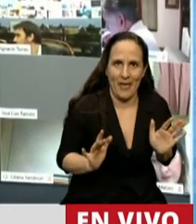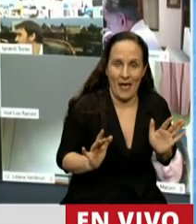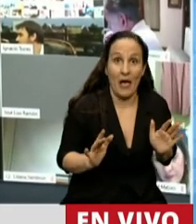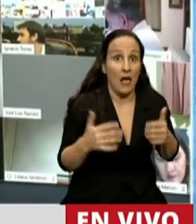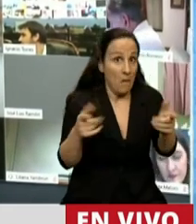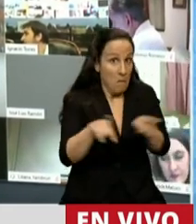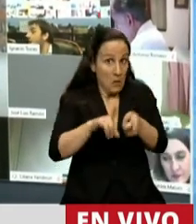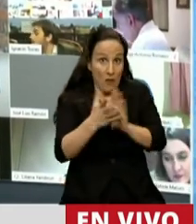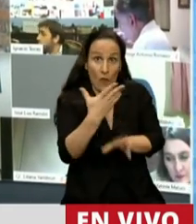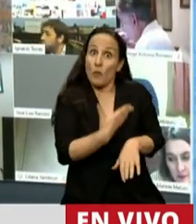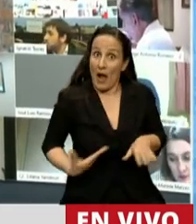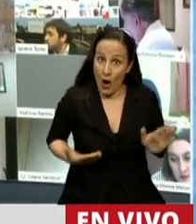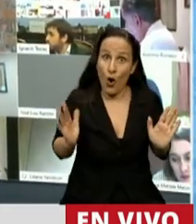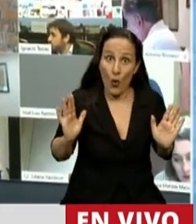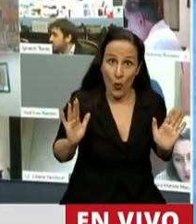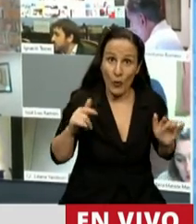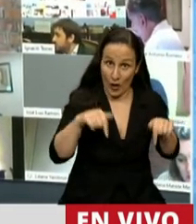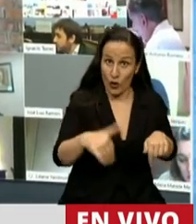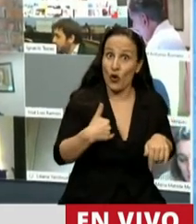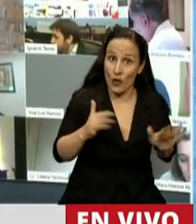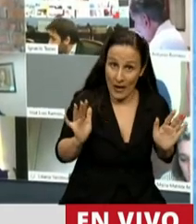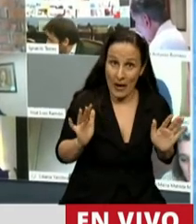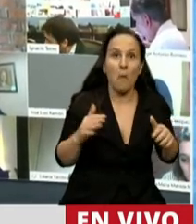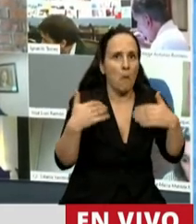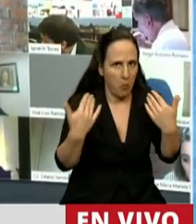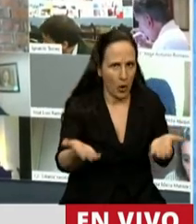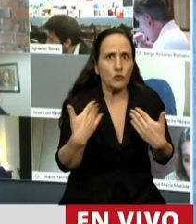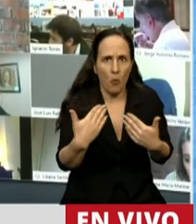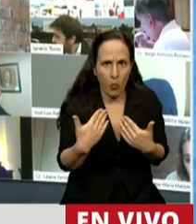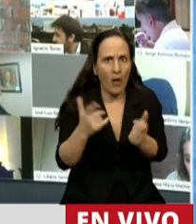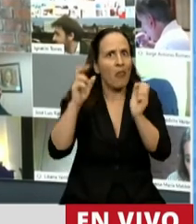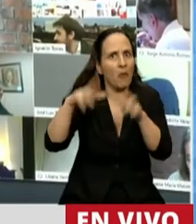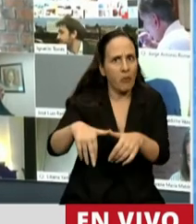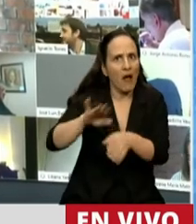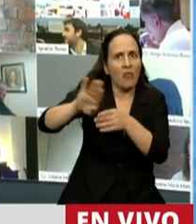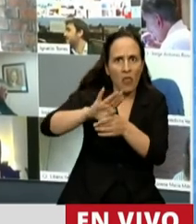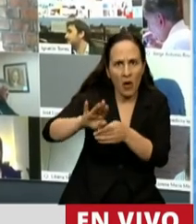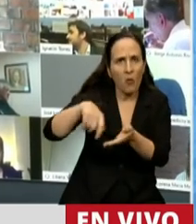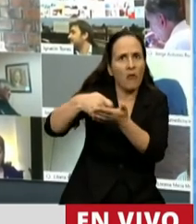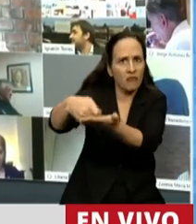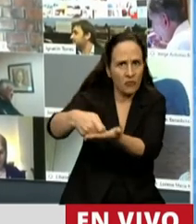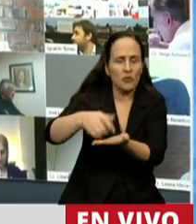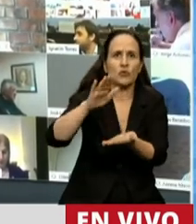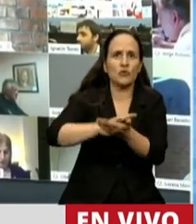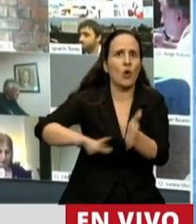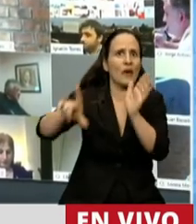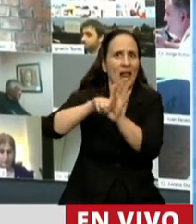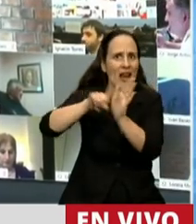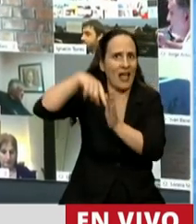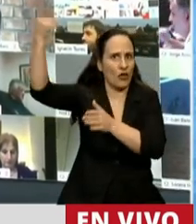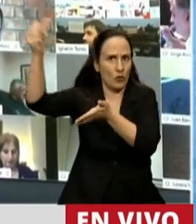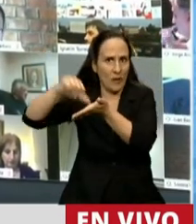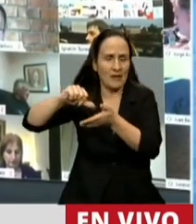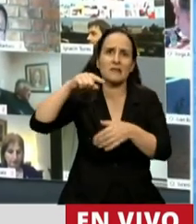nuestro gobierno y en ese marco cierra los procesos de reestructuración bajo legislación extranjera y nacional.